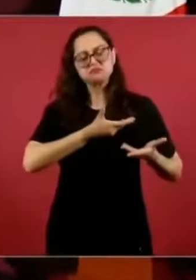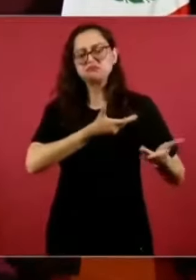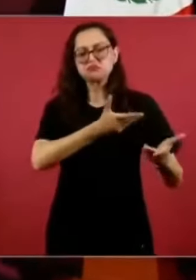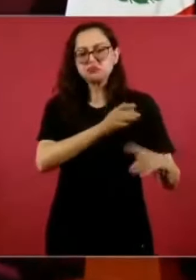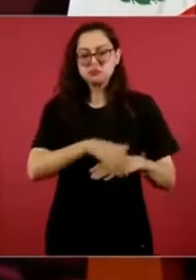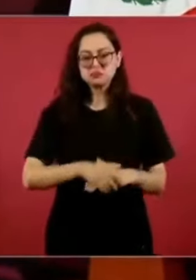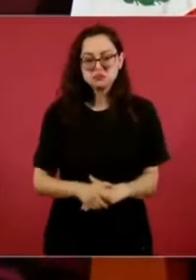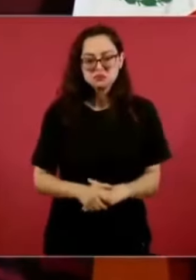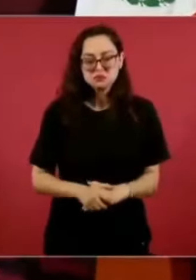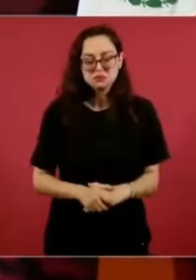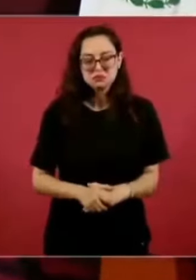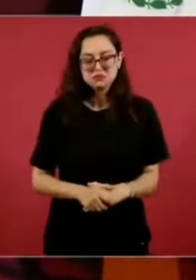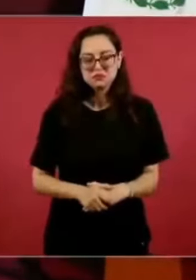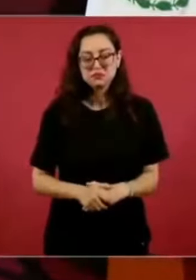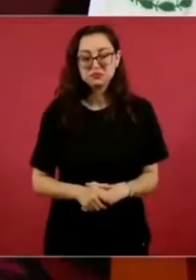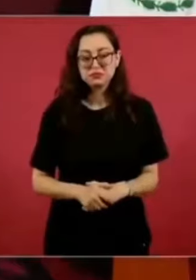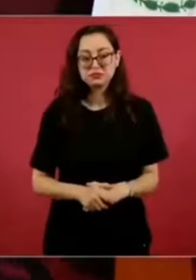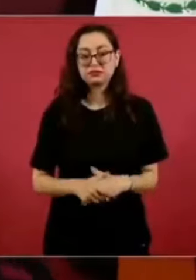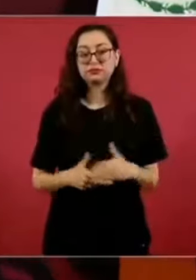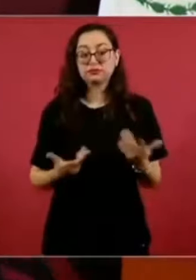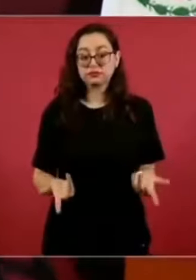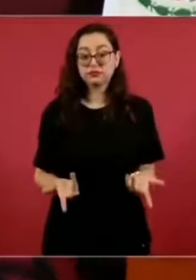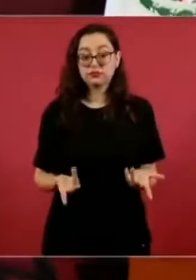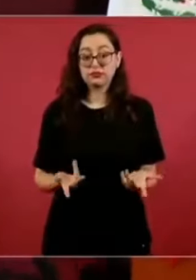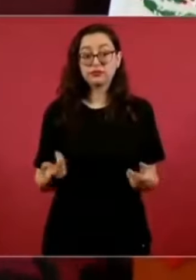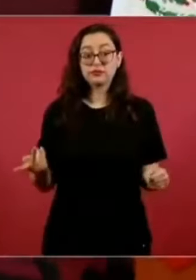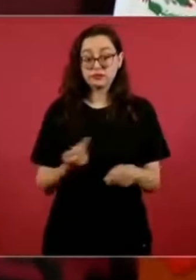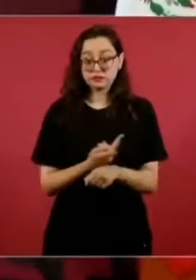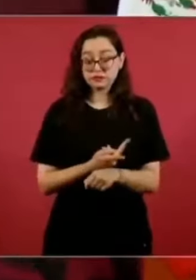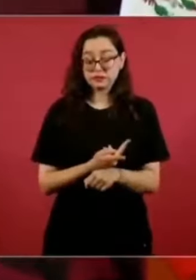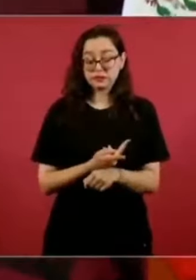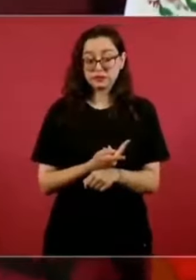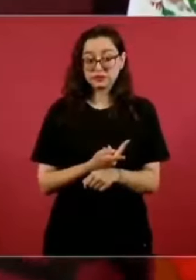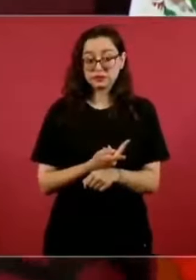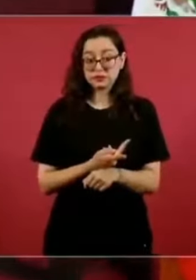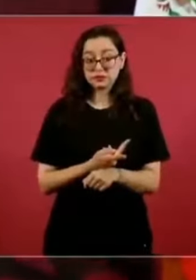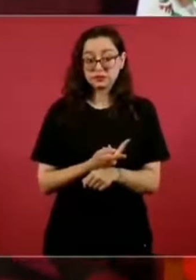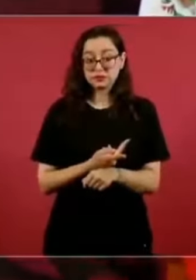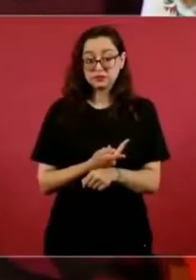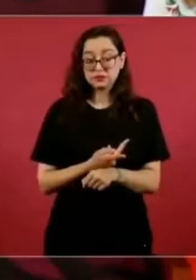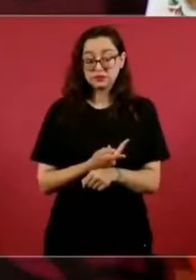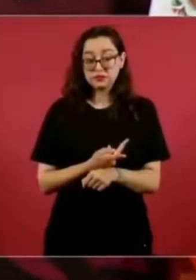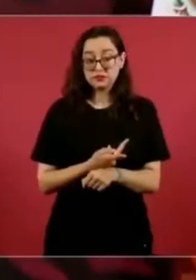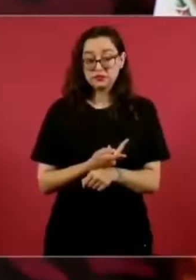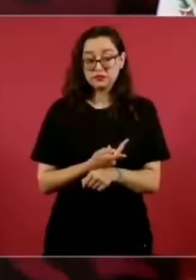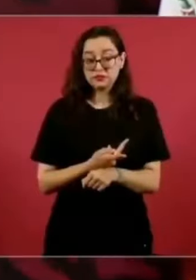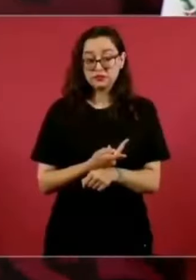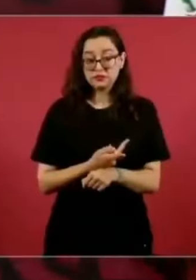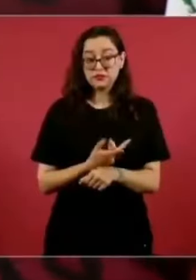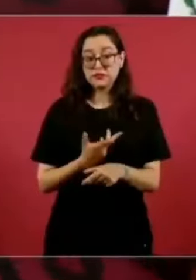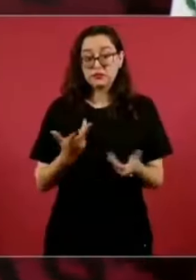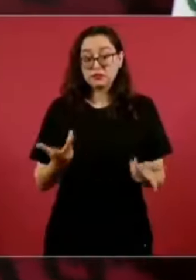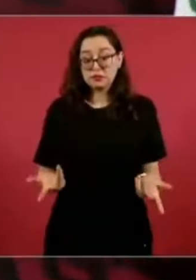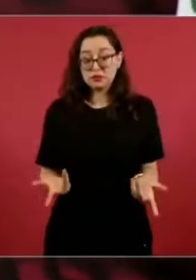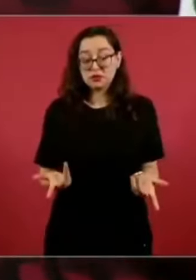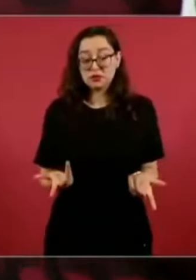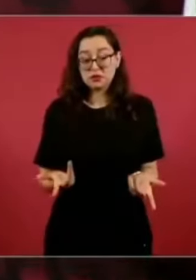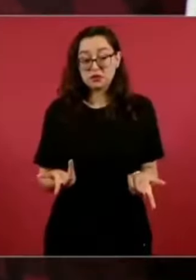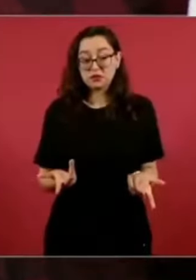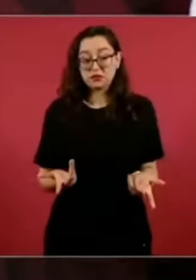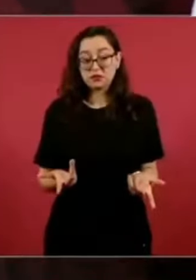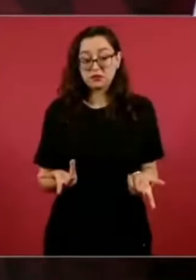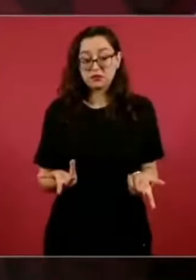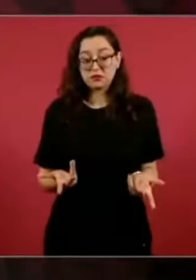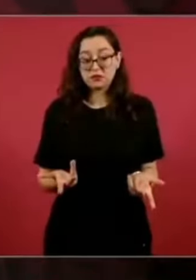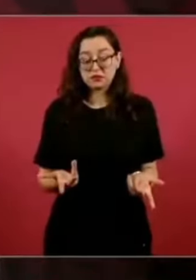él haya tomado la decisión de entregarse o ir, correr